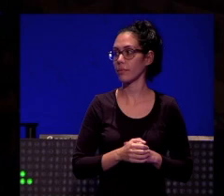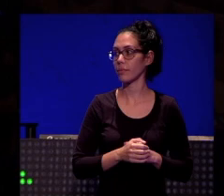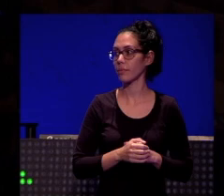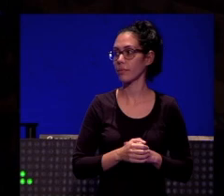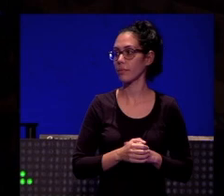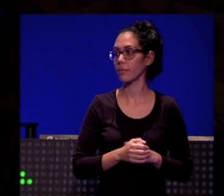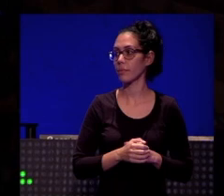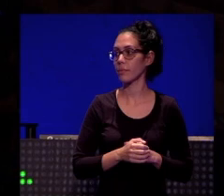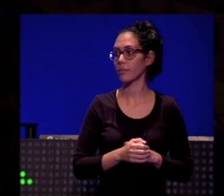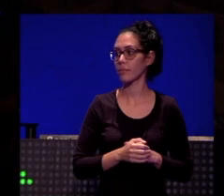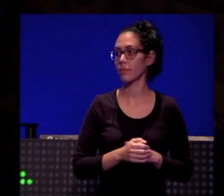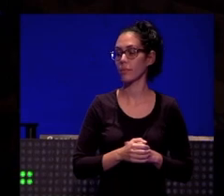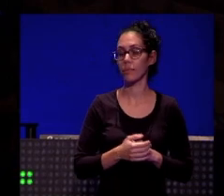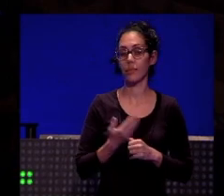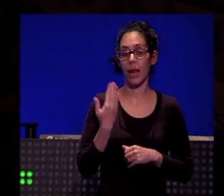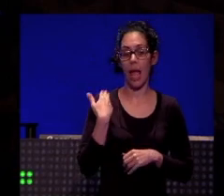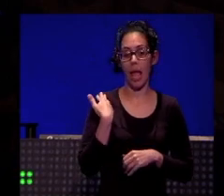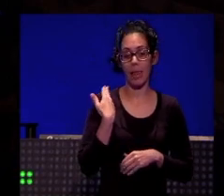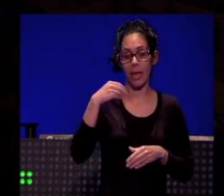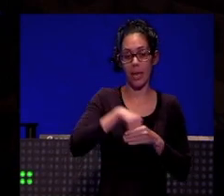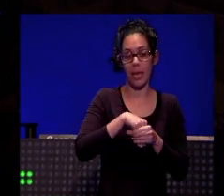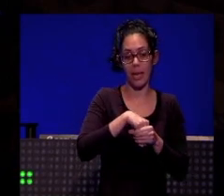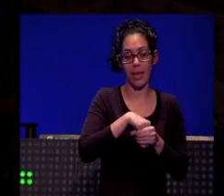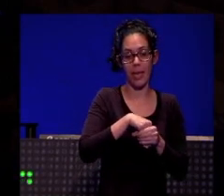es que ha estado internada y acaba de llegar ahora